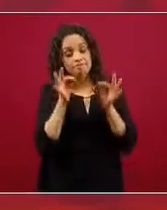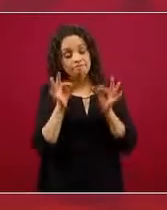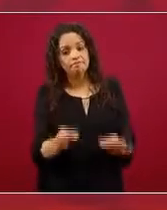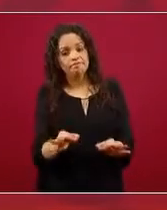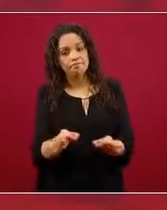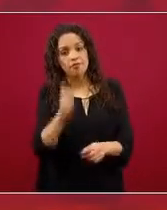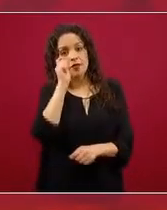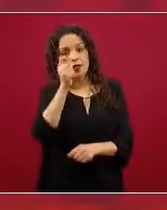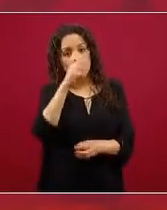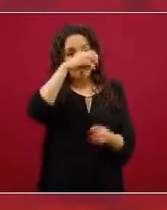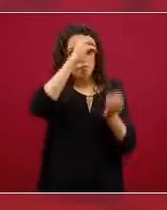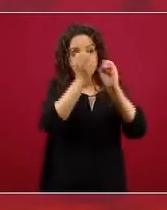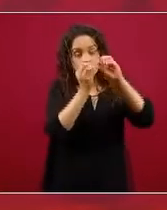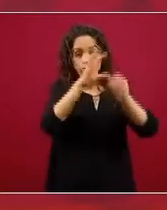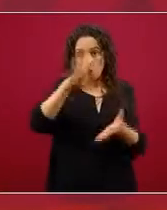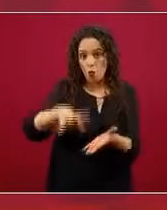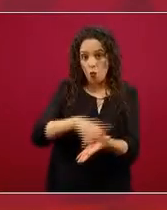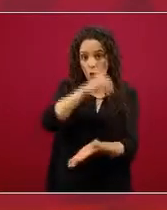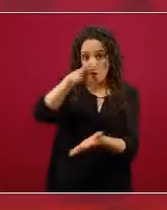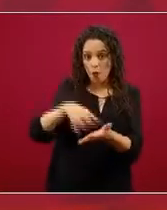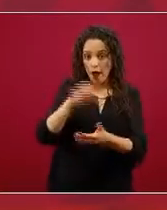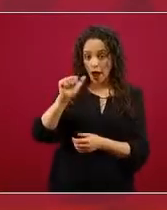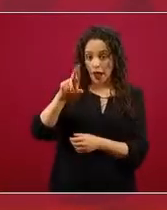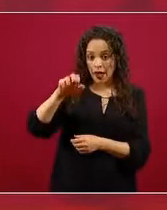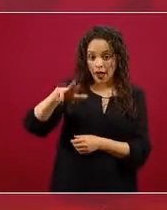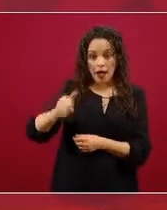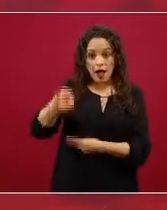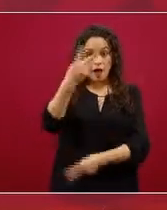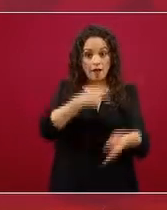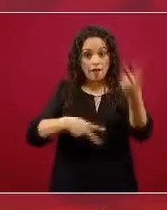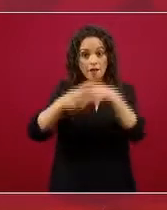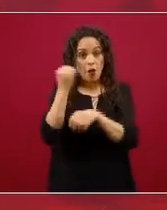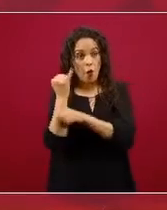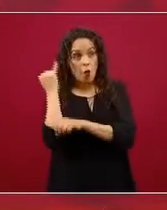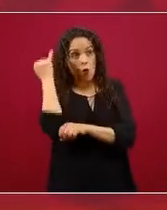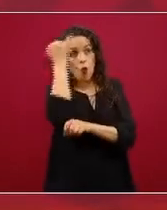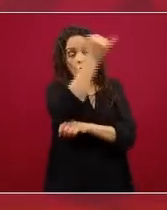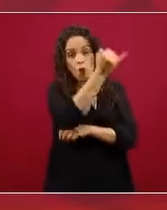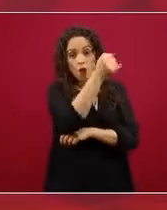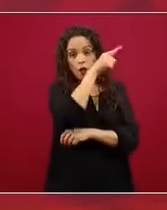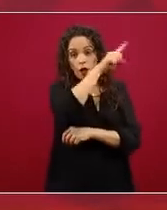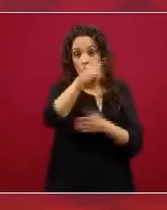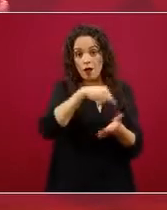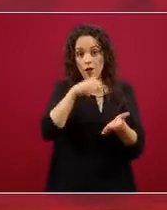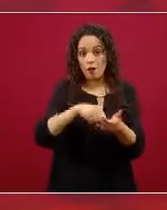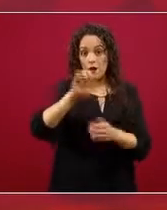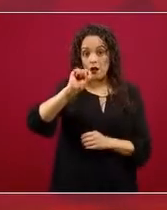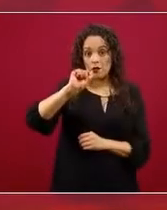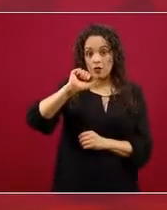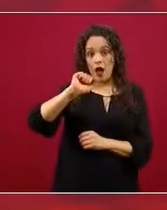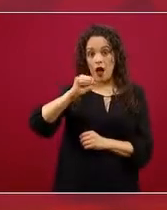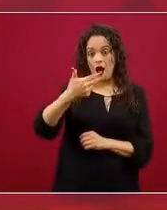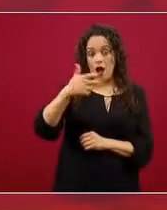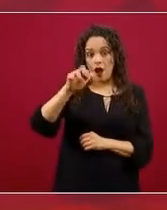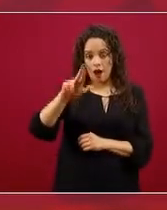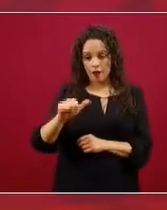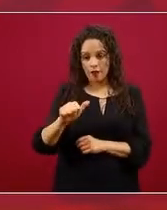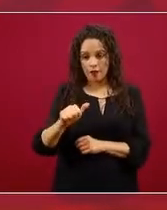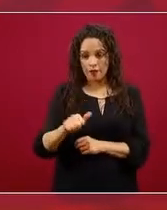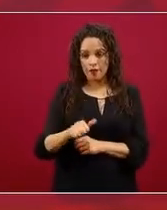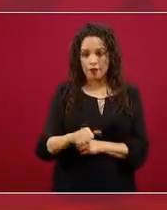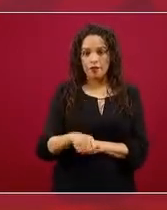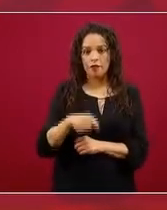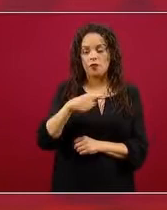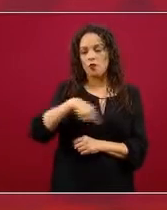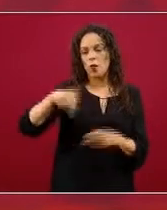partículas de arena que se están propagando desde el Sahara, esta es una zona desértica por todos conocida o por